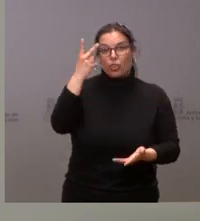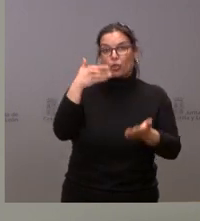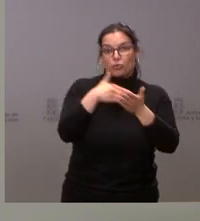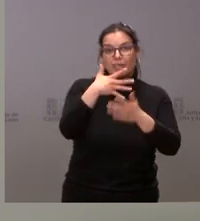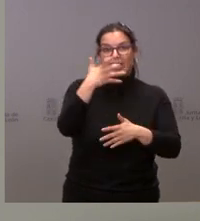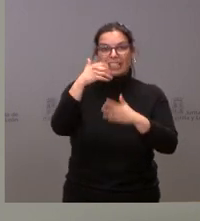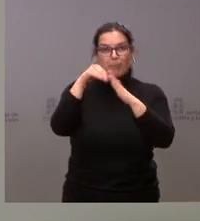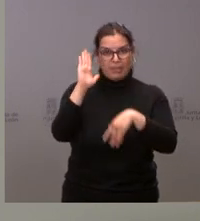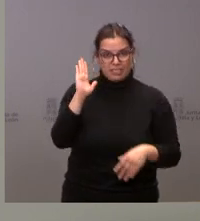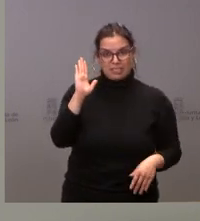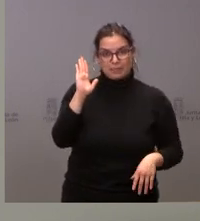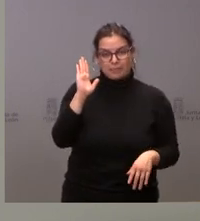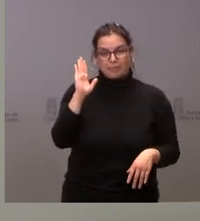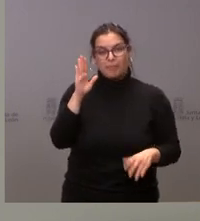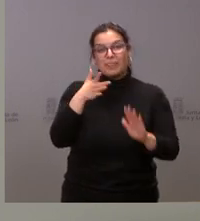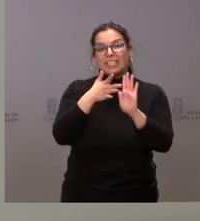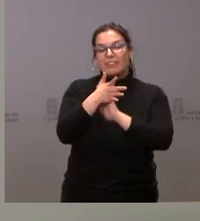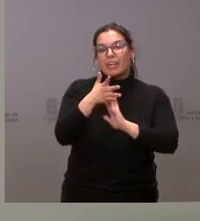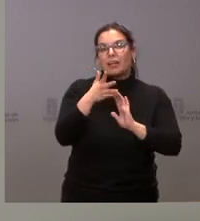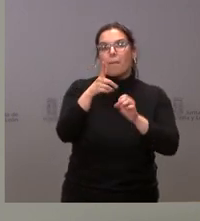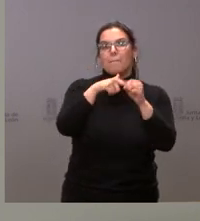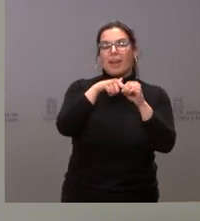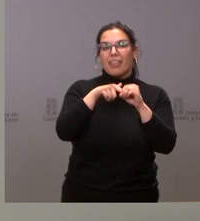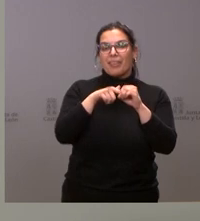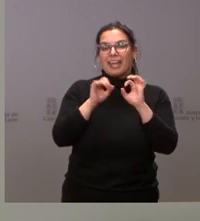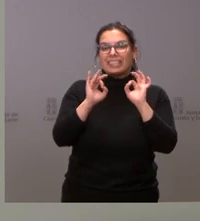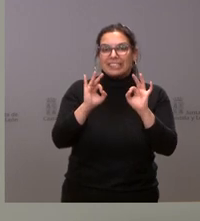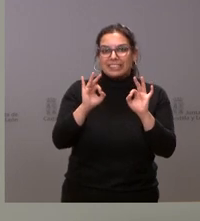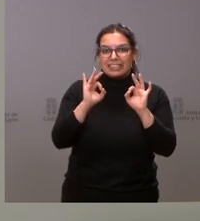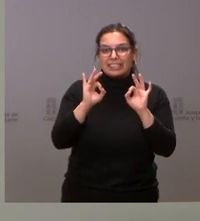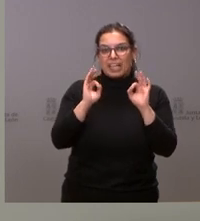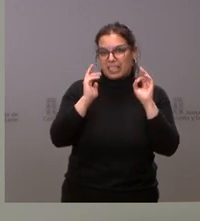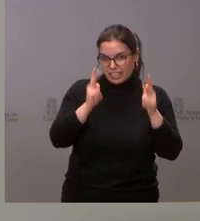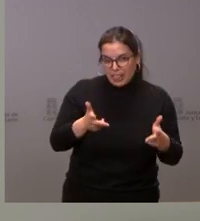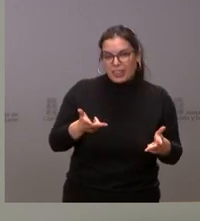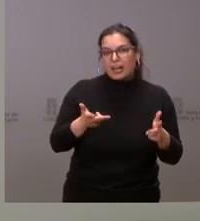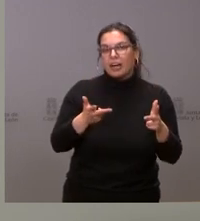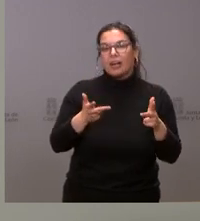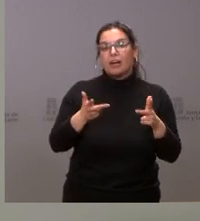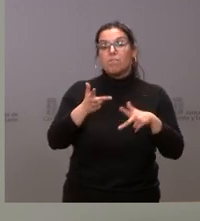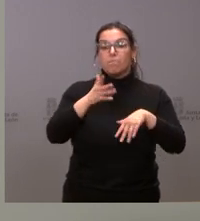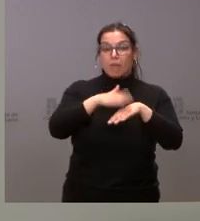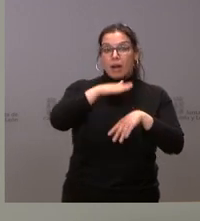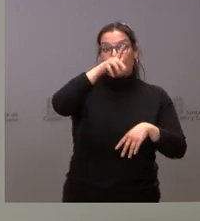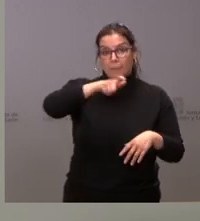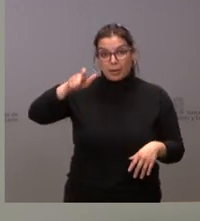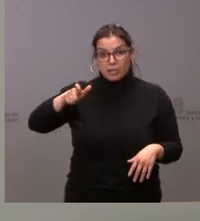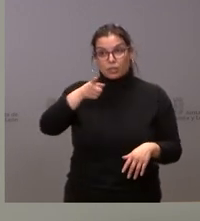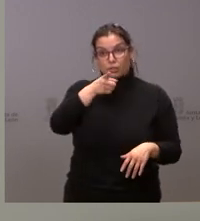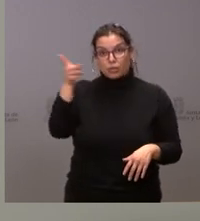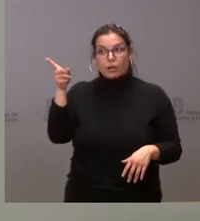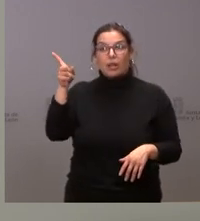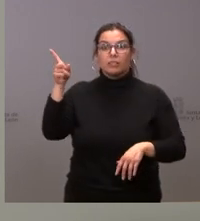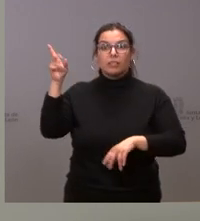.500. Estamos hablando de plazas de residencia para las personas que